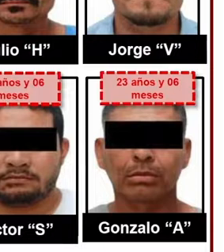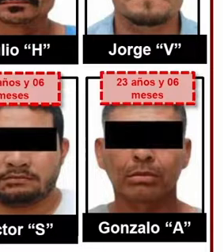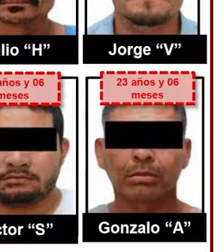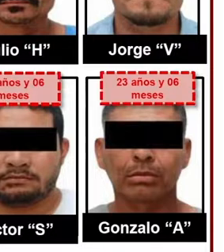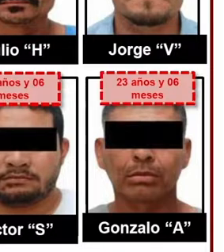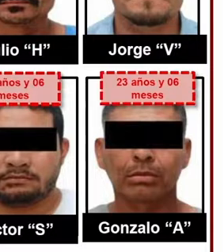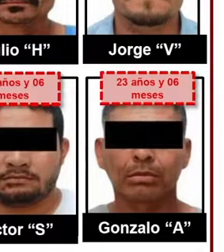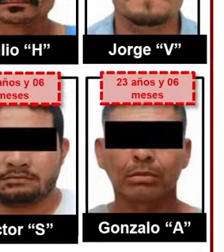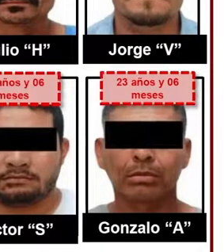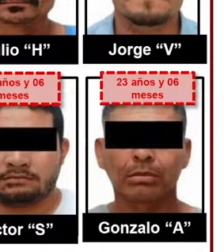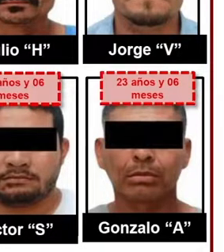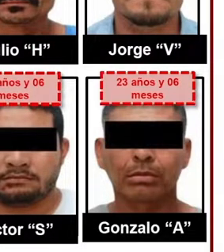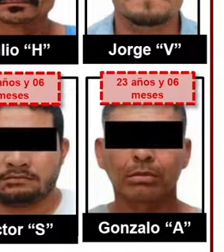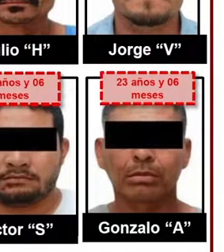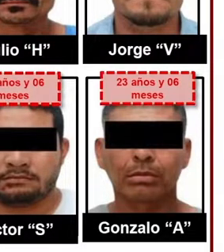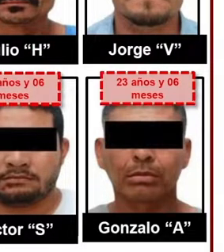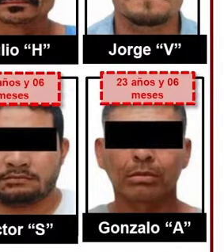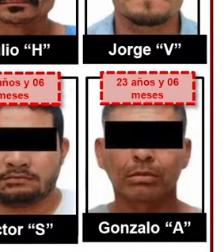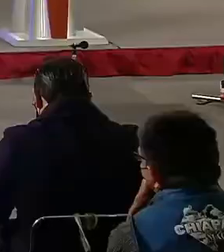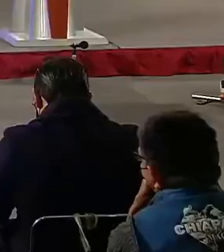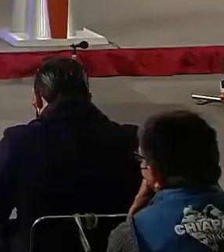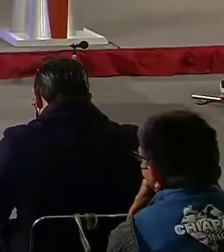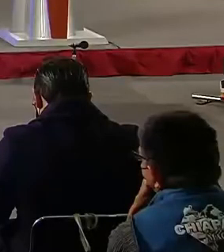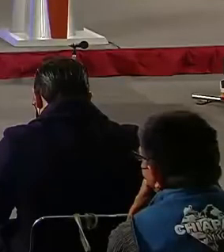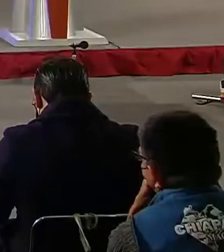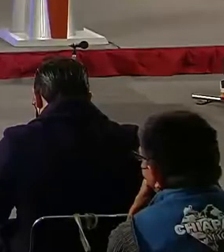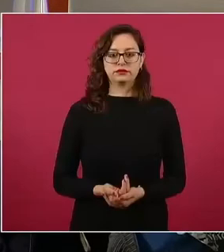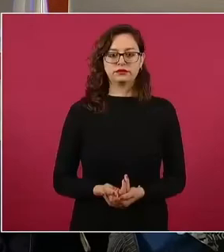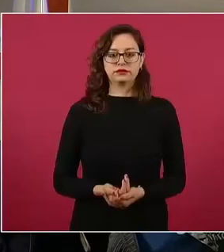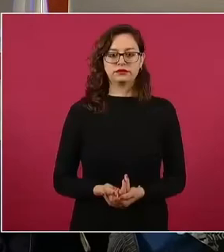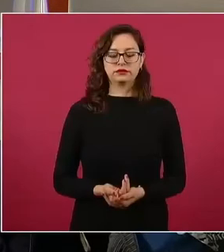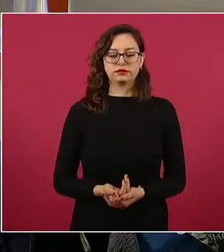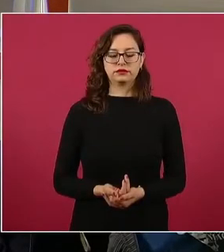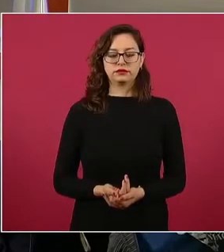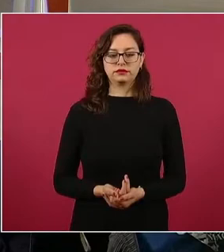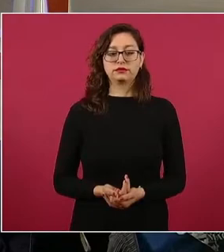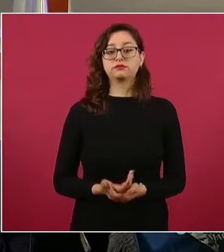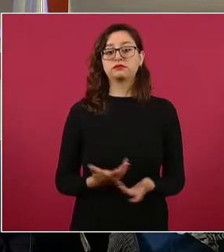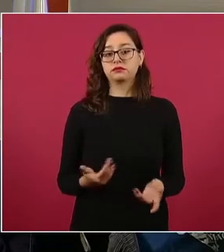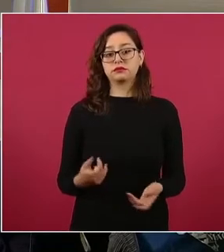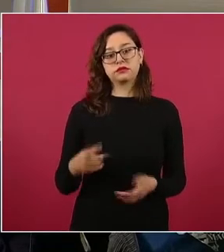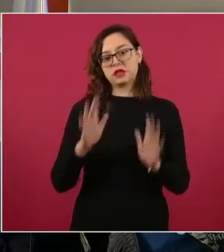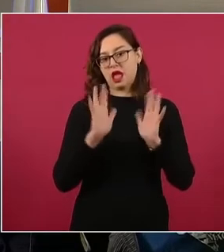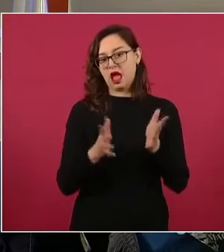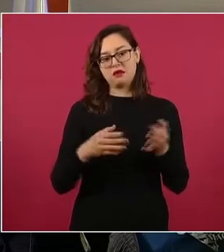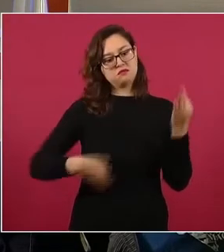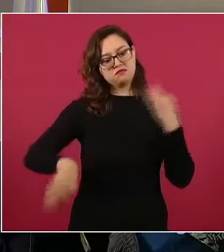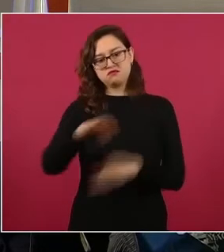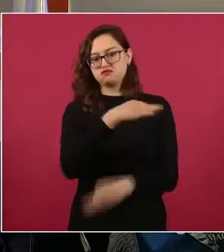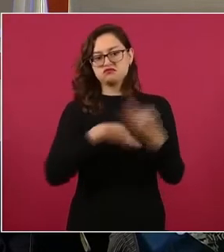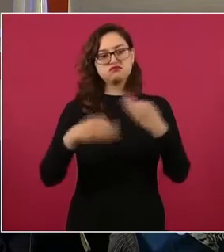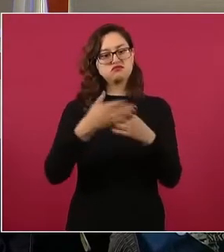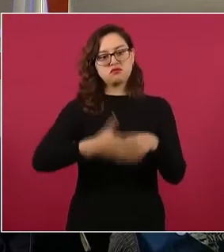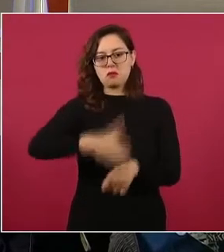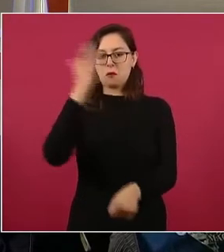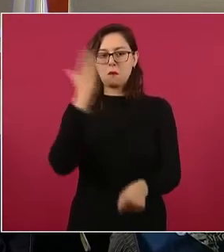comercio de metanfetamina, heroína y marihuana. Las sentencias por 23 años y seis meses.